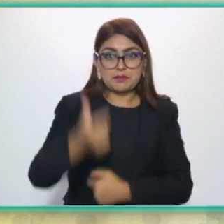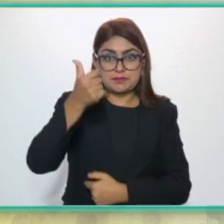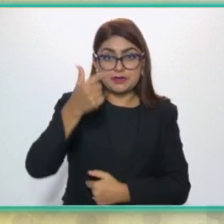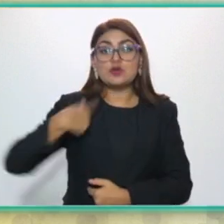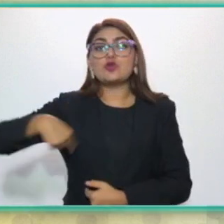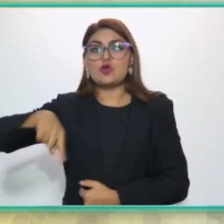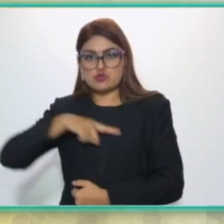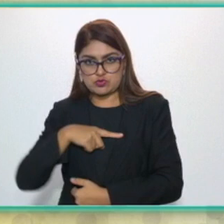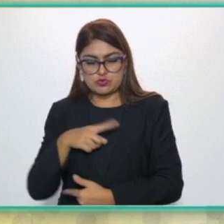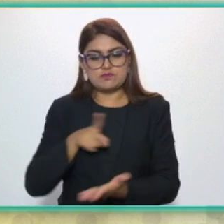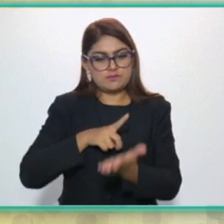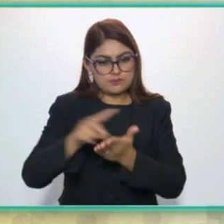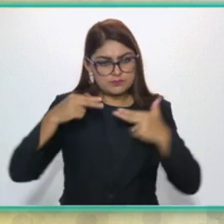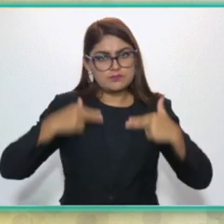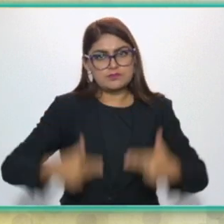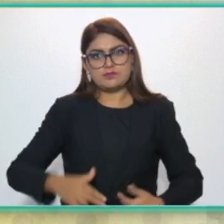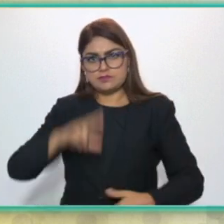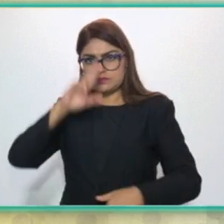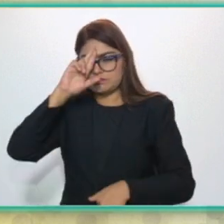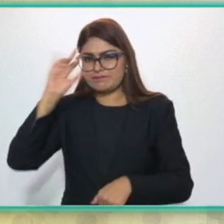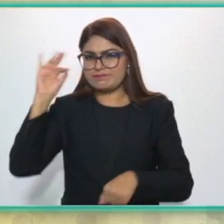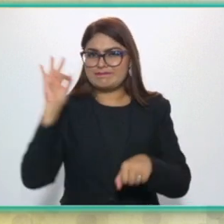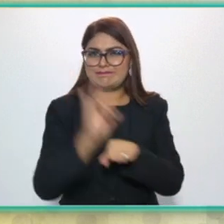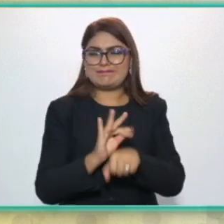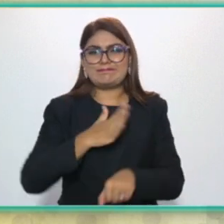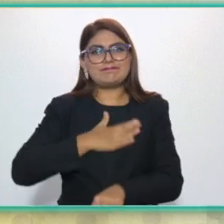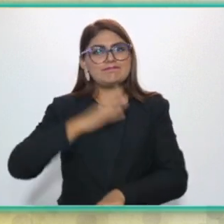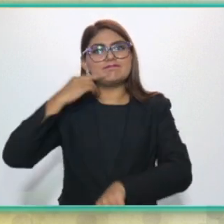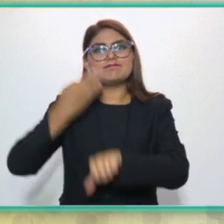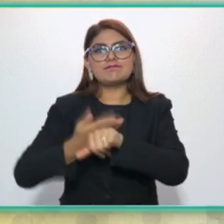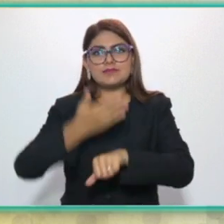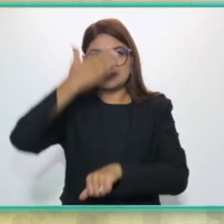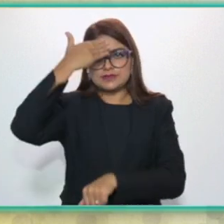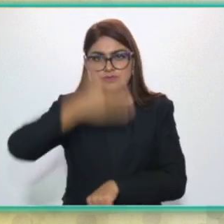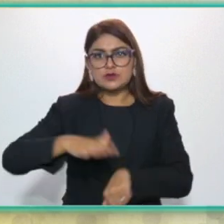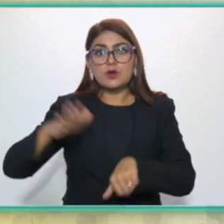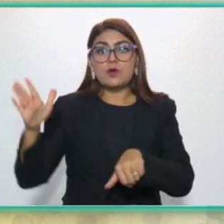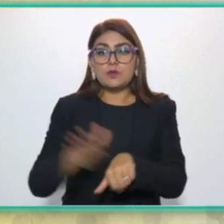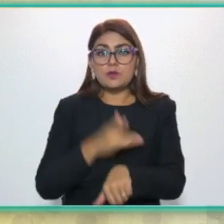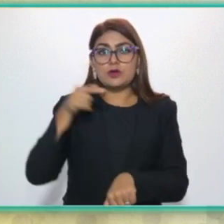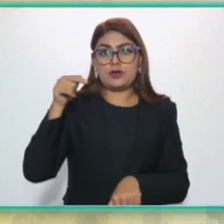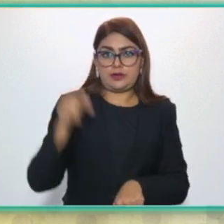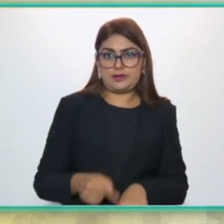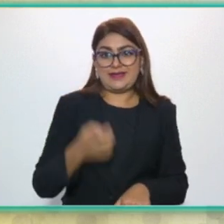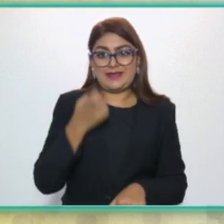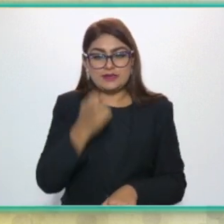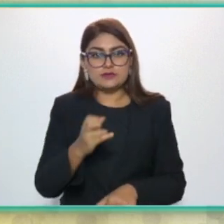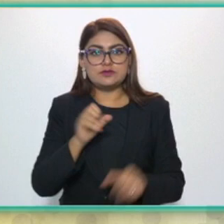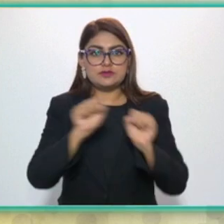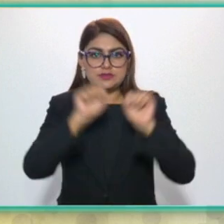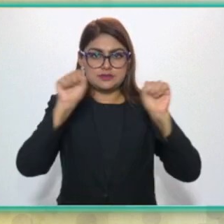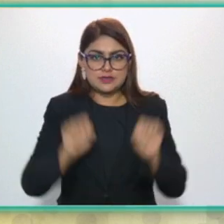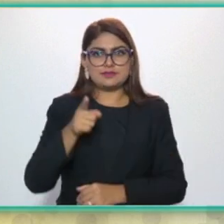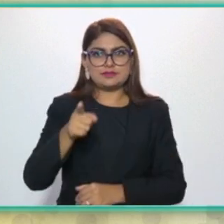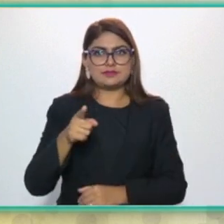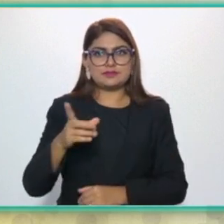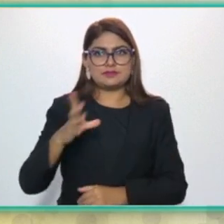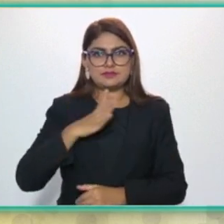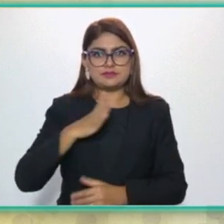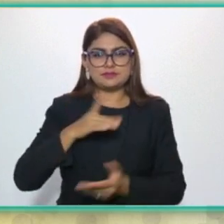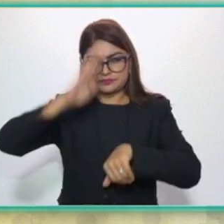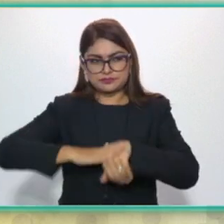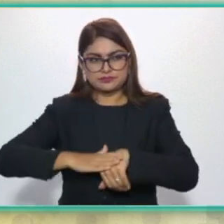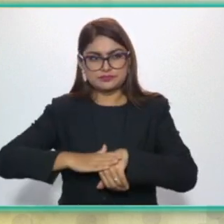humano, porque sabemos que de ello depende la salud y autenticidad de nuestro sistema democrático. La